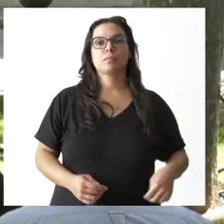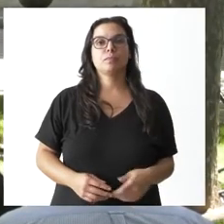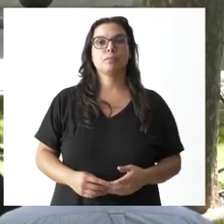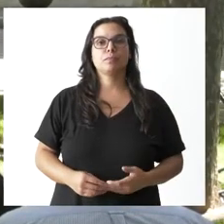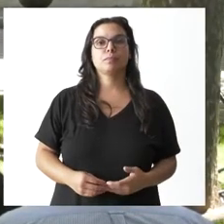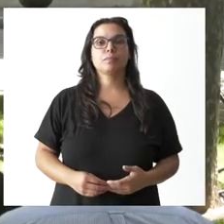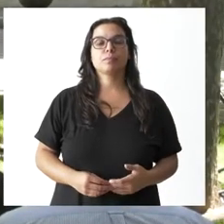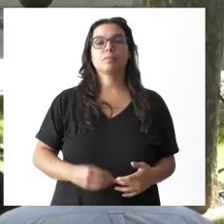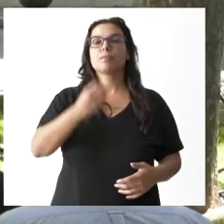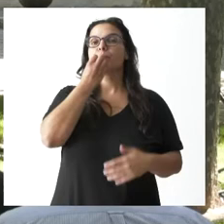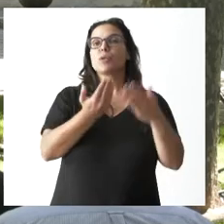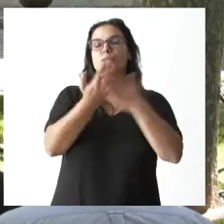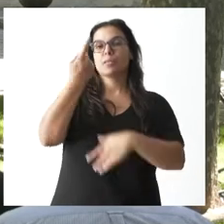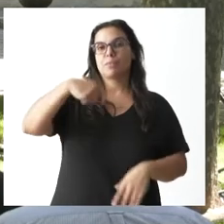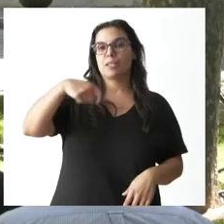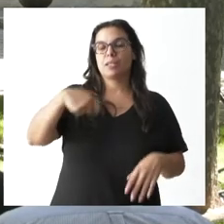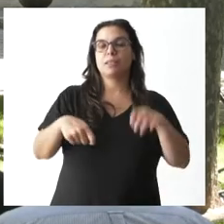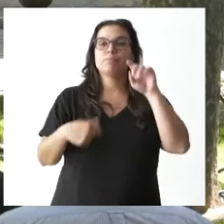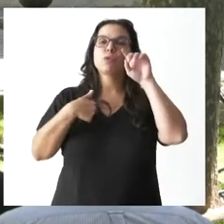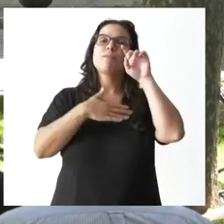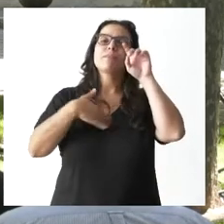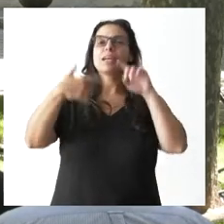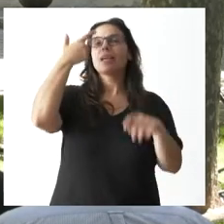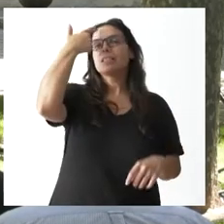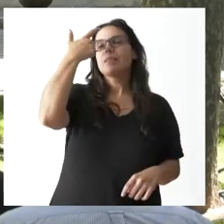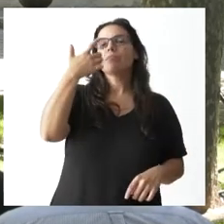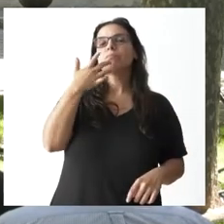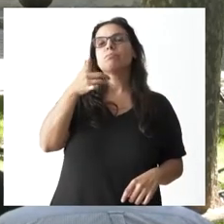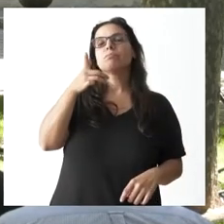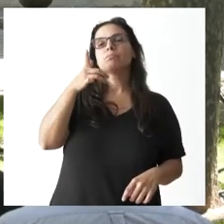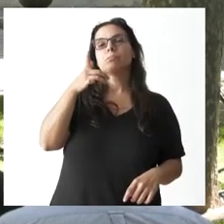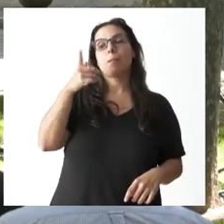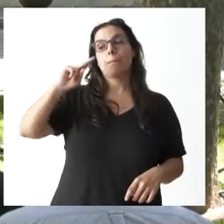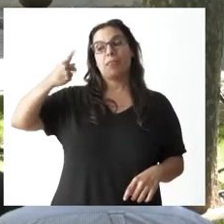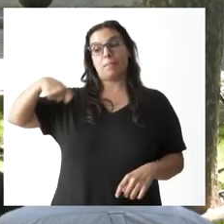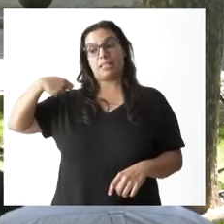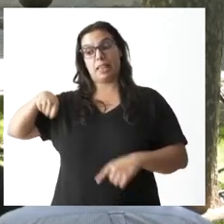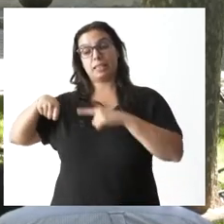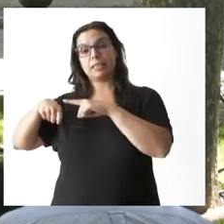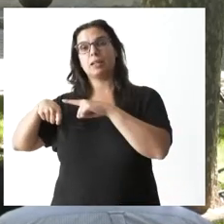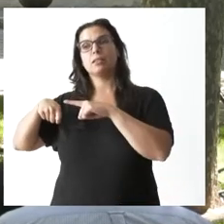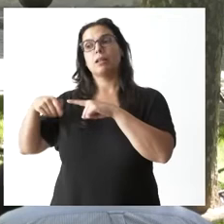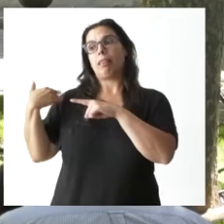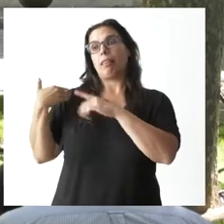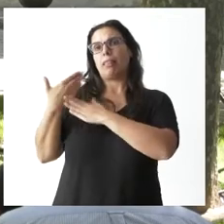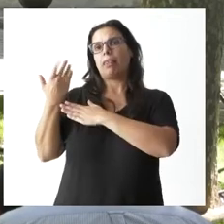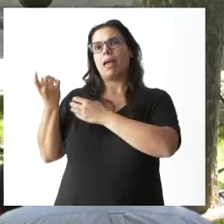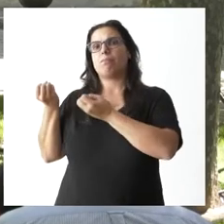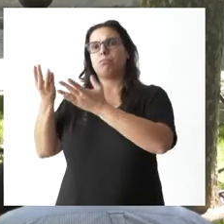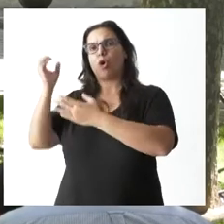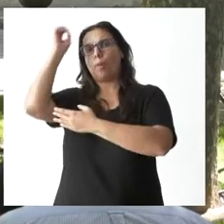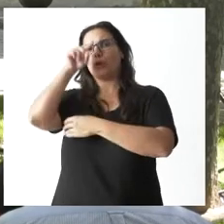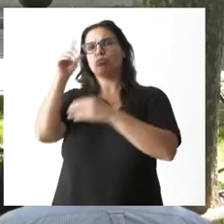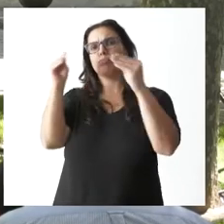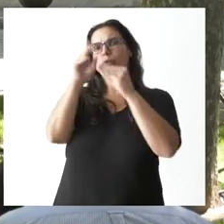Buenos días, presidente. Yo quería saber si comparte la opinión del vicepresidente expresada estos últimos días acerca de las